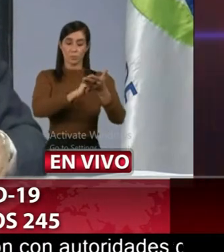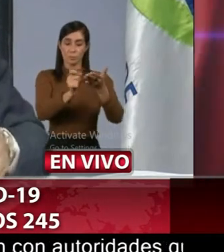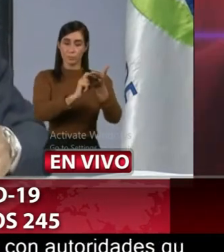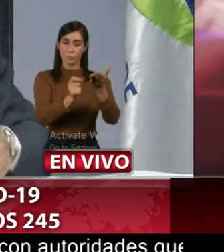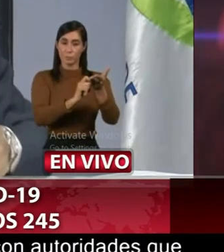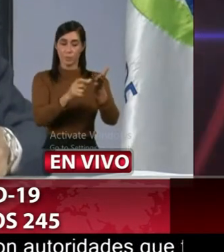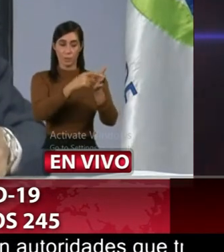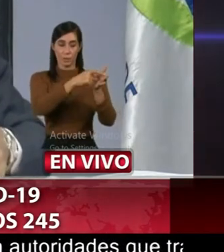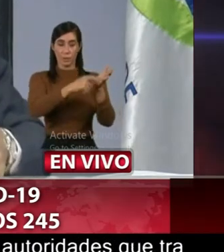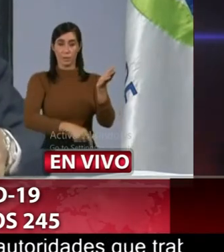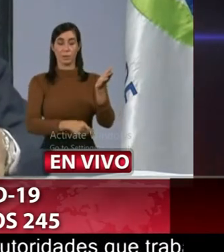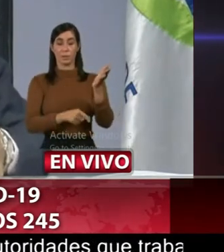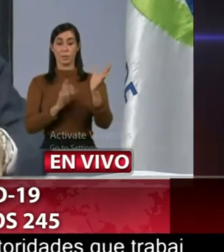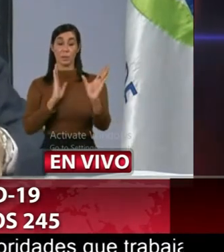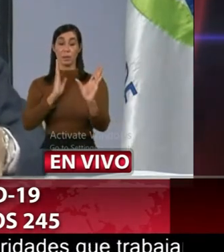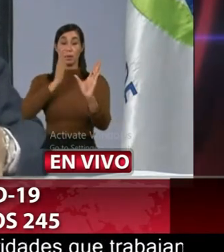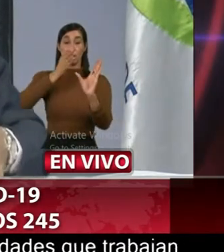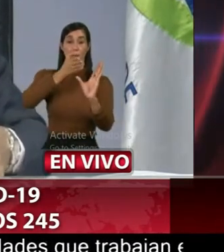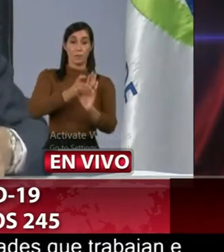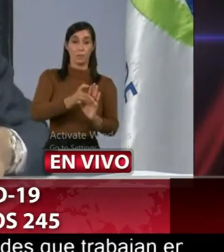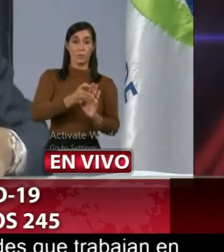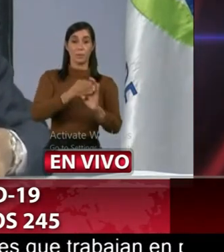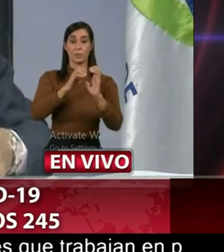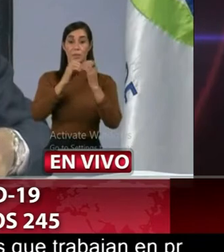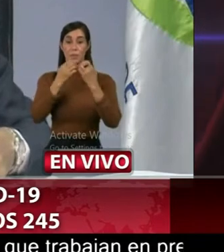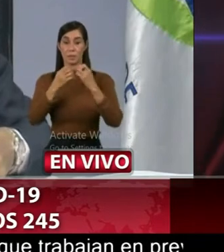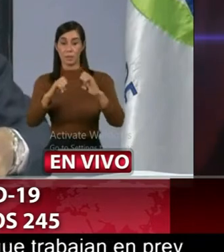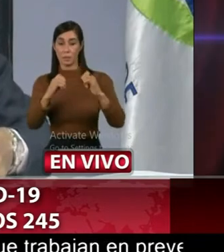las intervenciones de usi